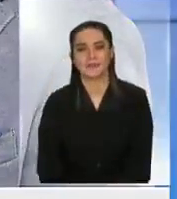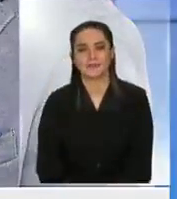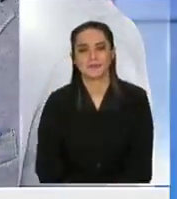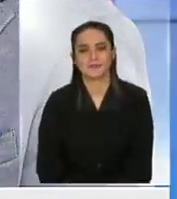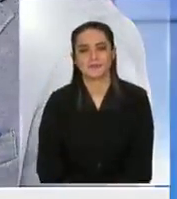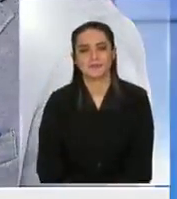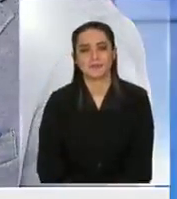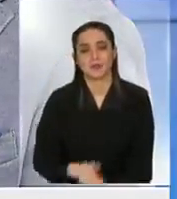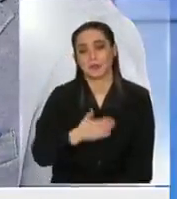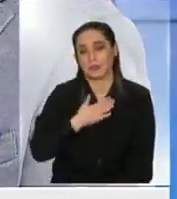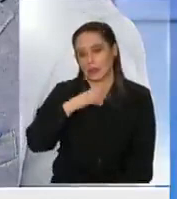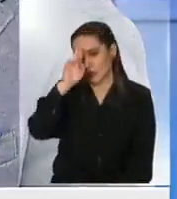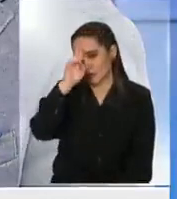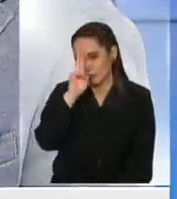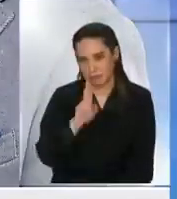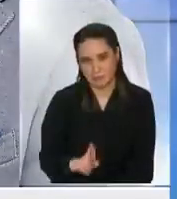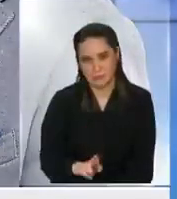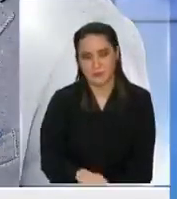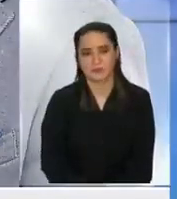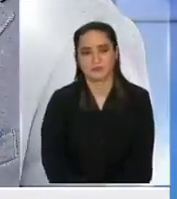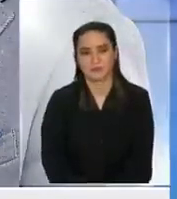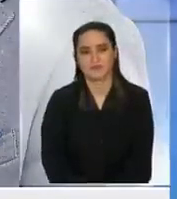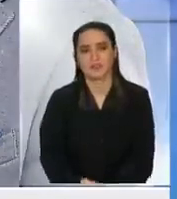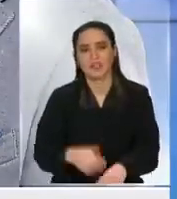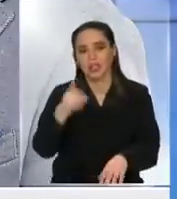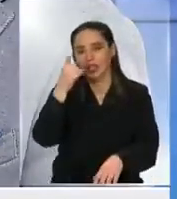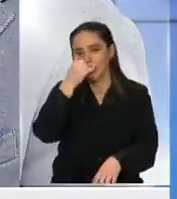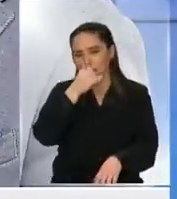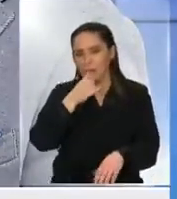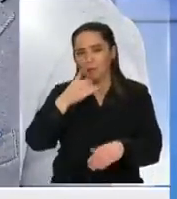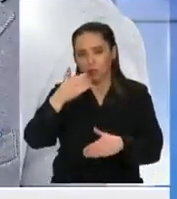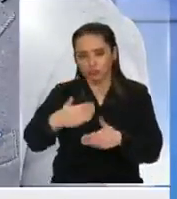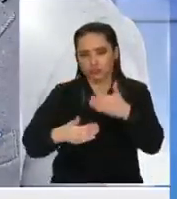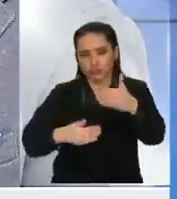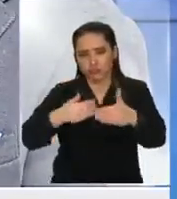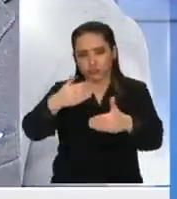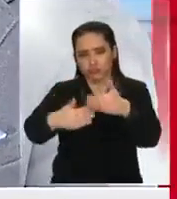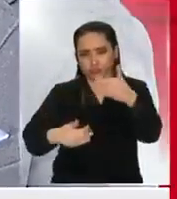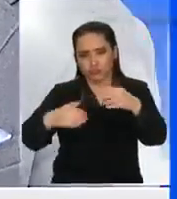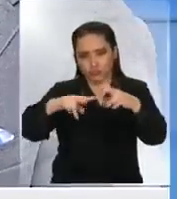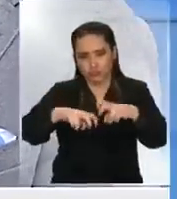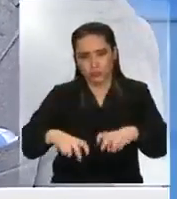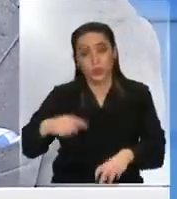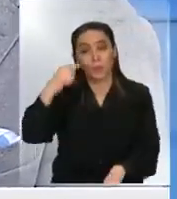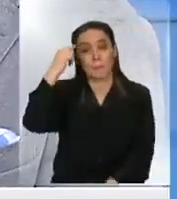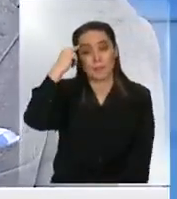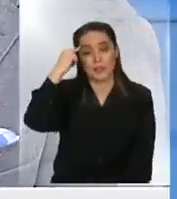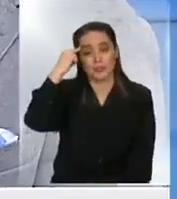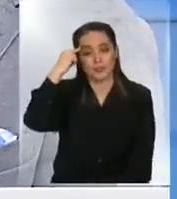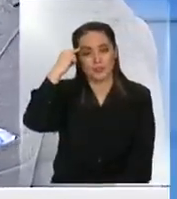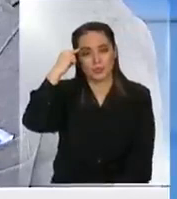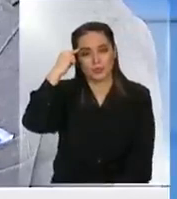que tiene todos mis respetos que tiene tiempos ¿no? yo creo que hay que